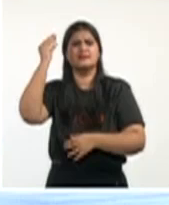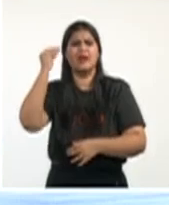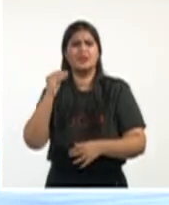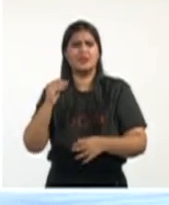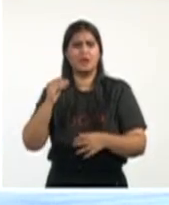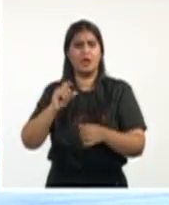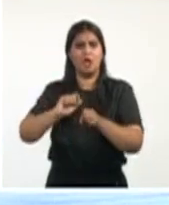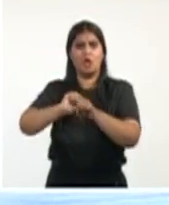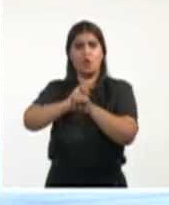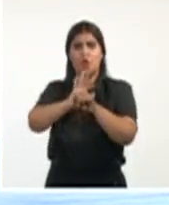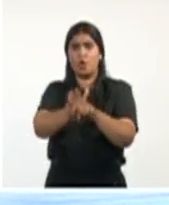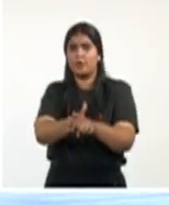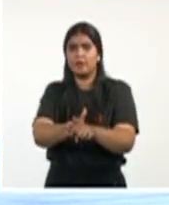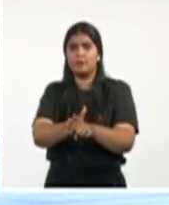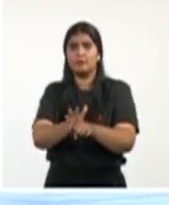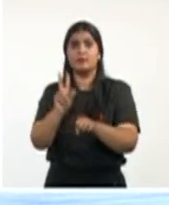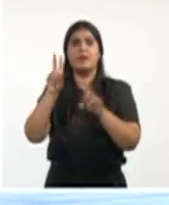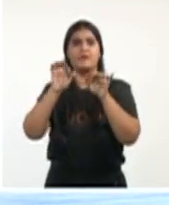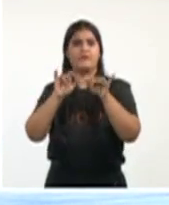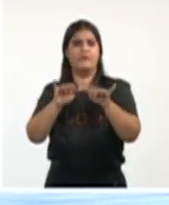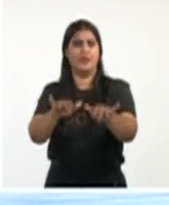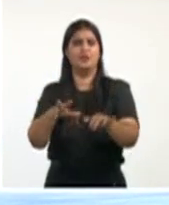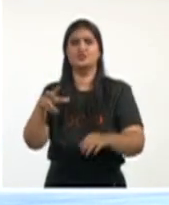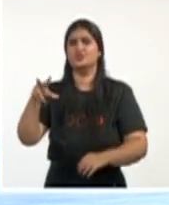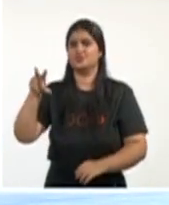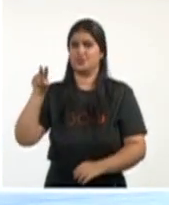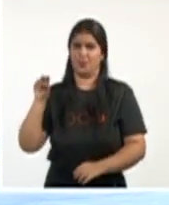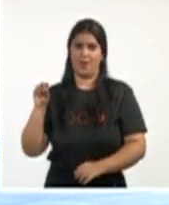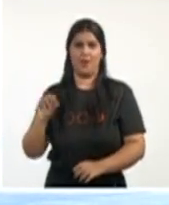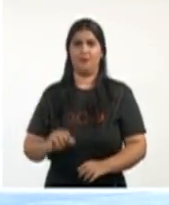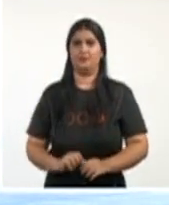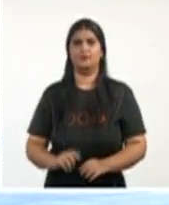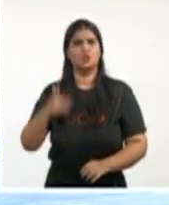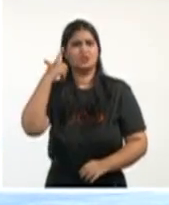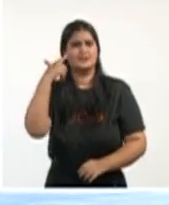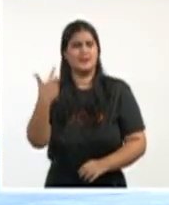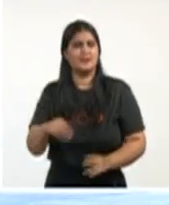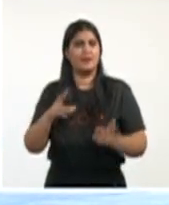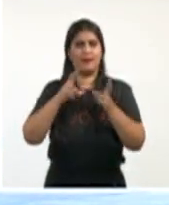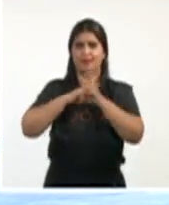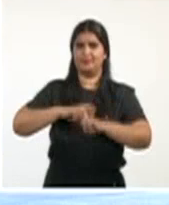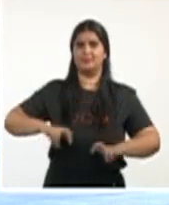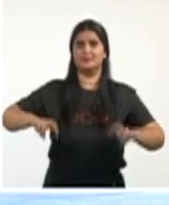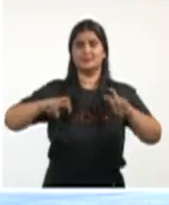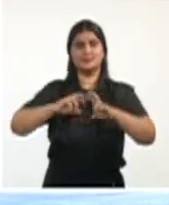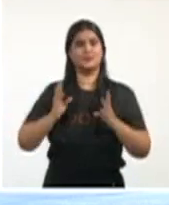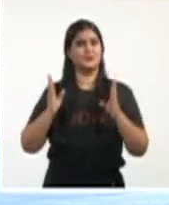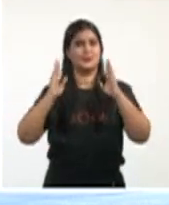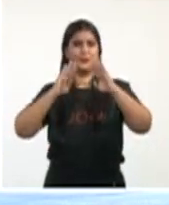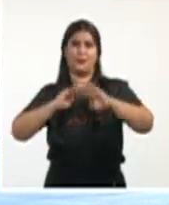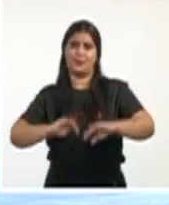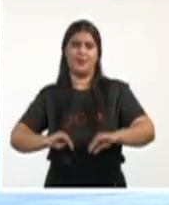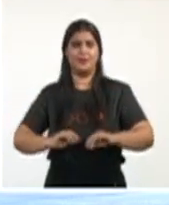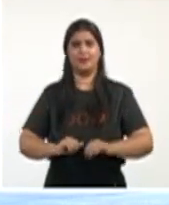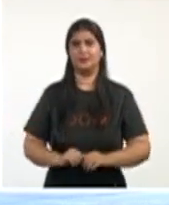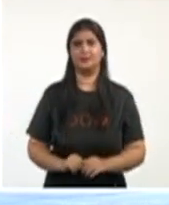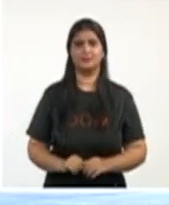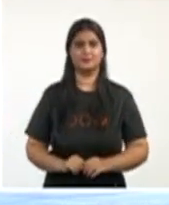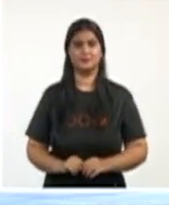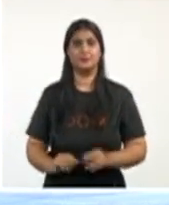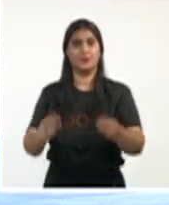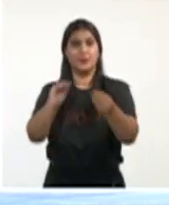tenía conocimiento de ella, una pandemia con mucha transmisión